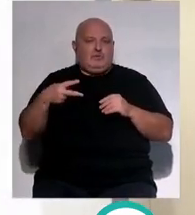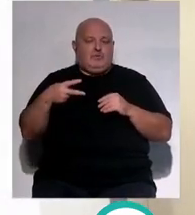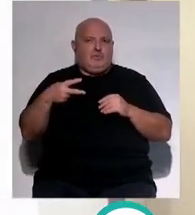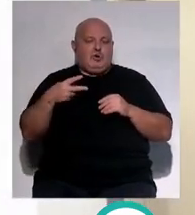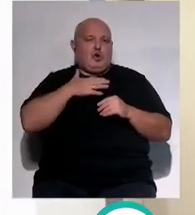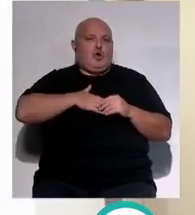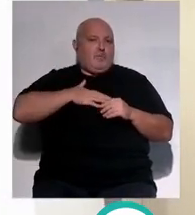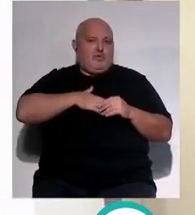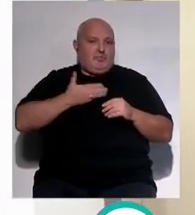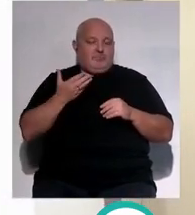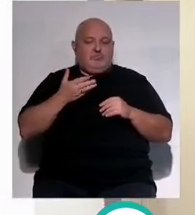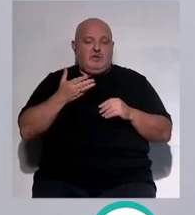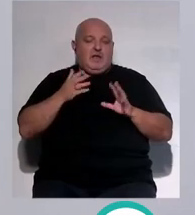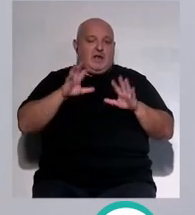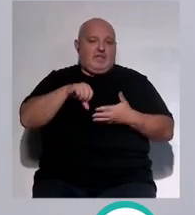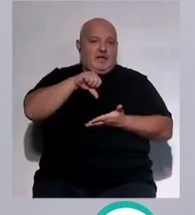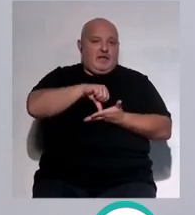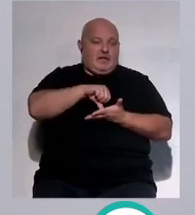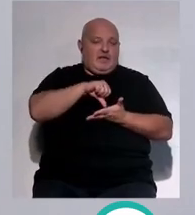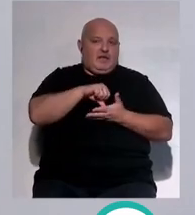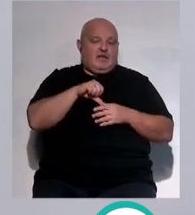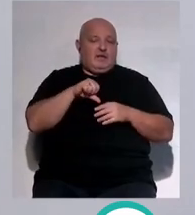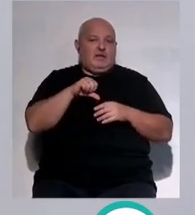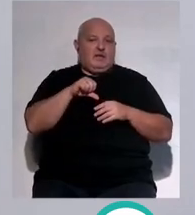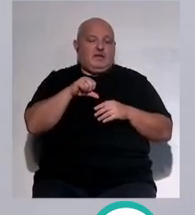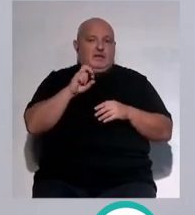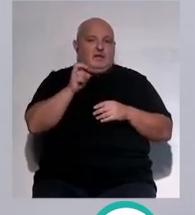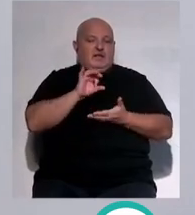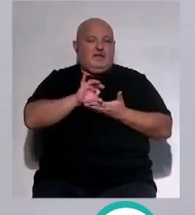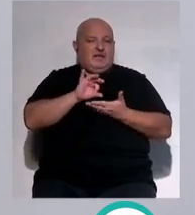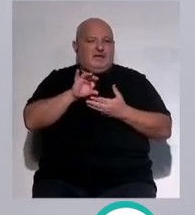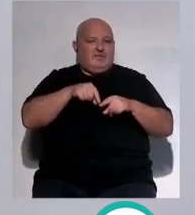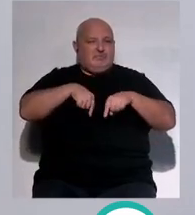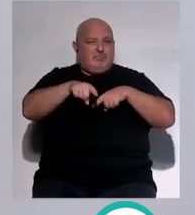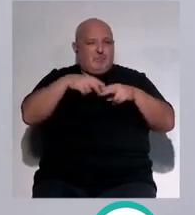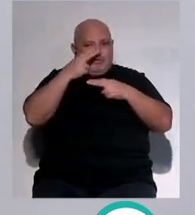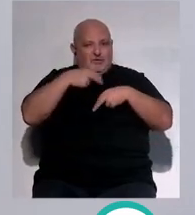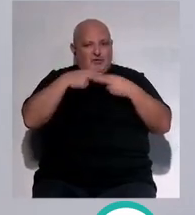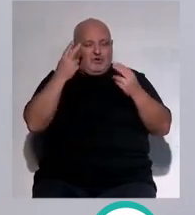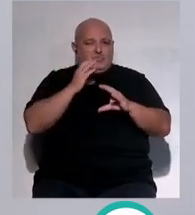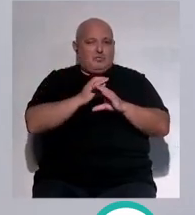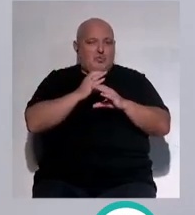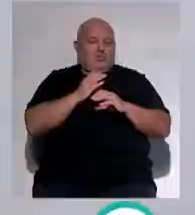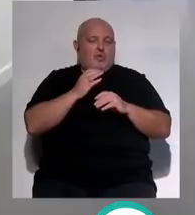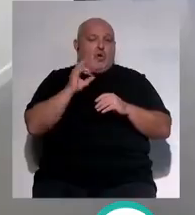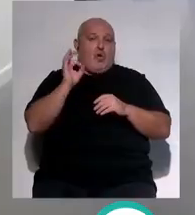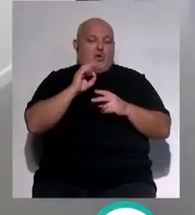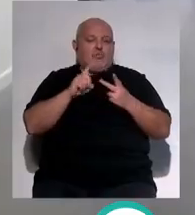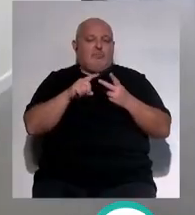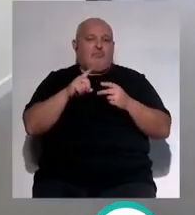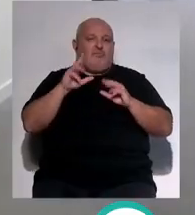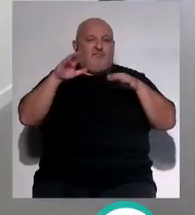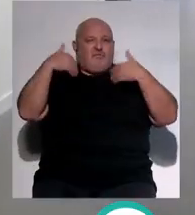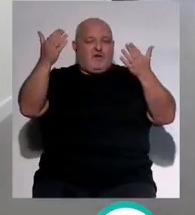muy cómodo tanto para el de Cádiz Capital que cuenta con muchos servicios de transporte público para acudir al centro como para